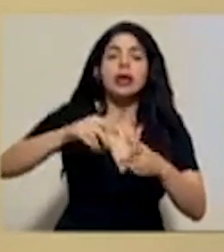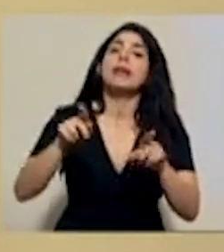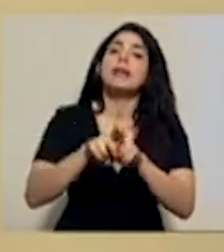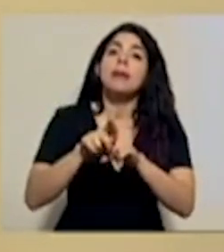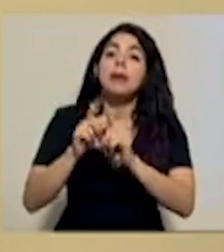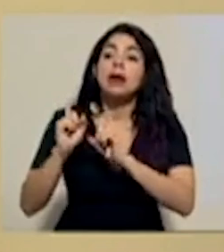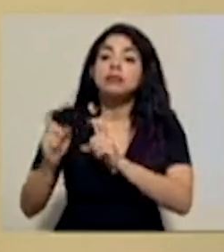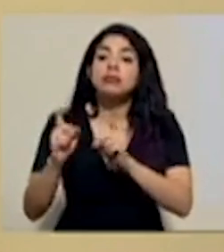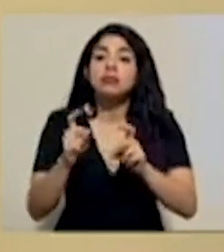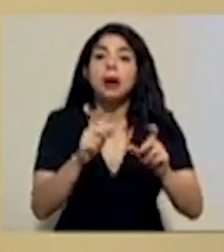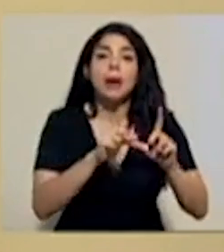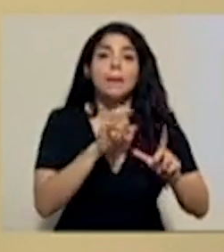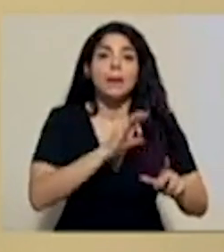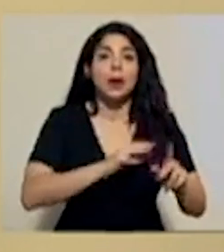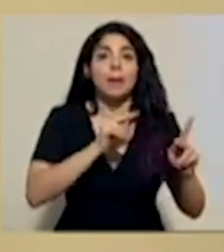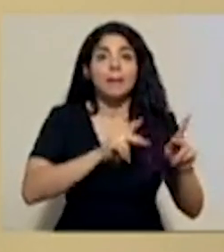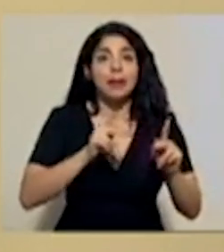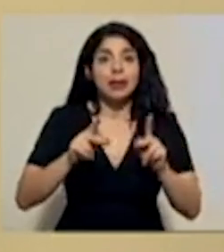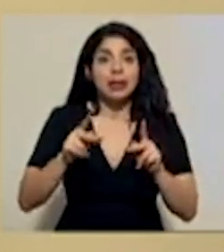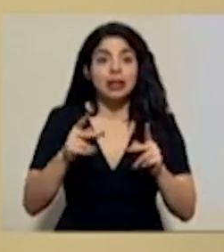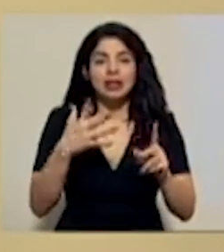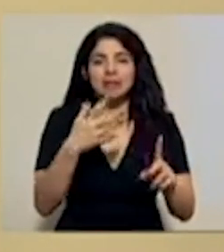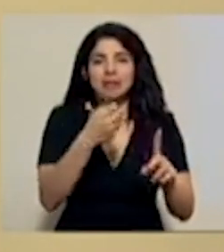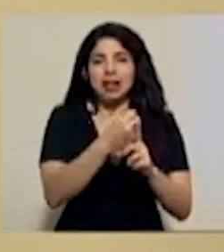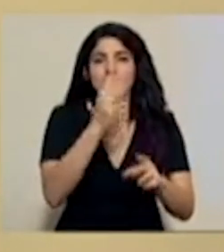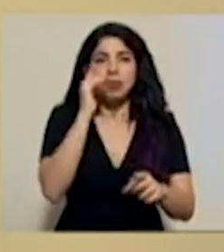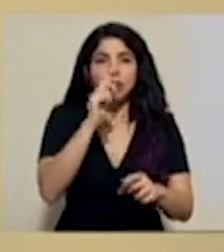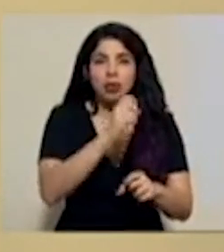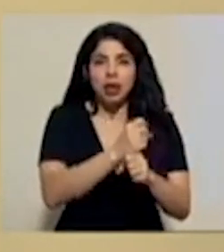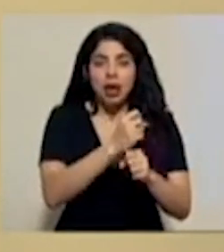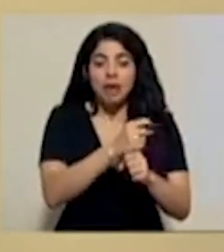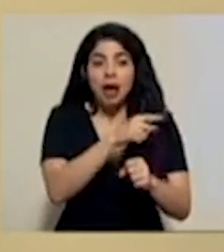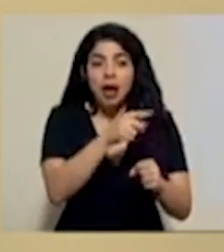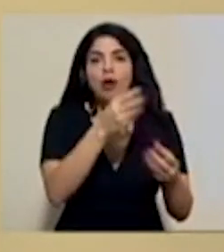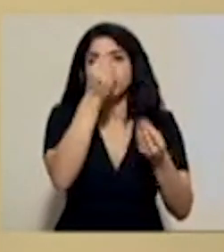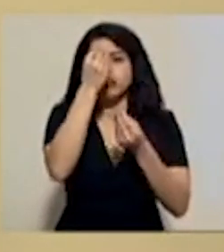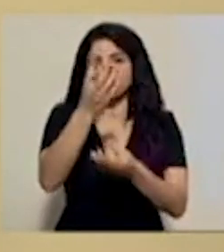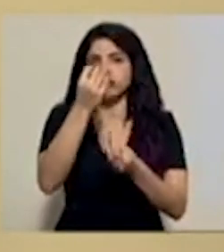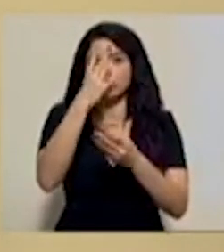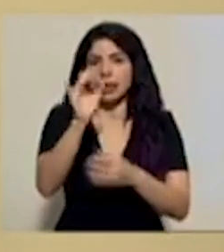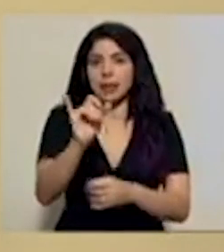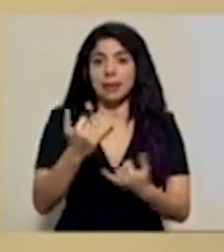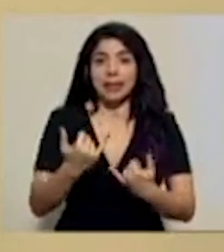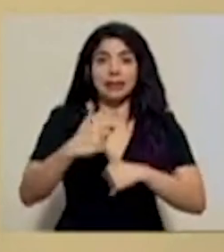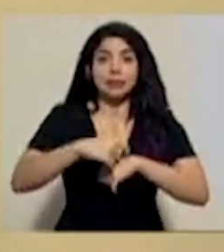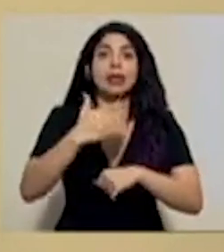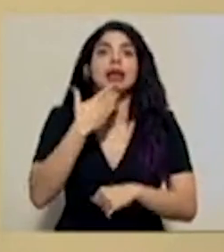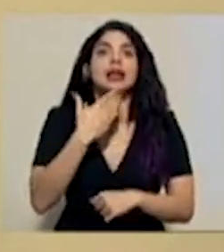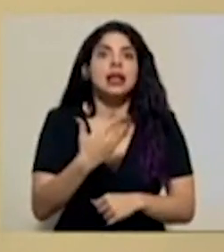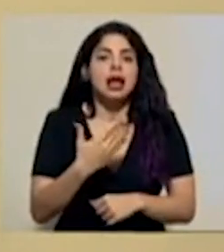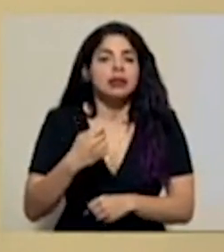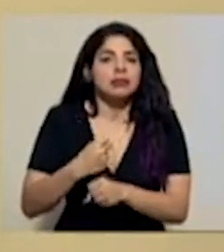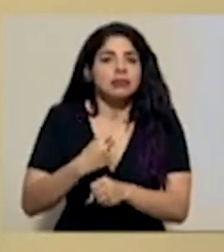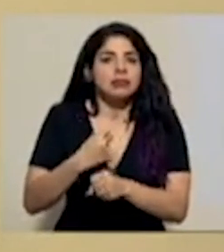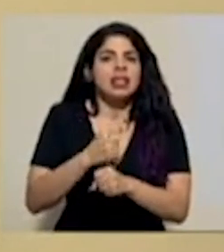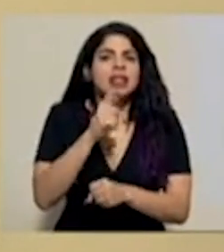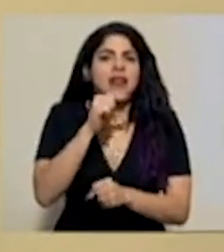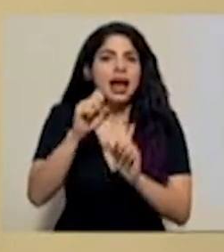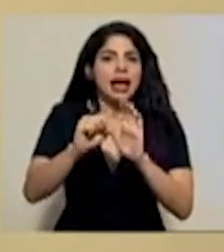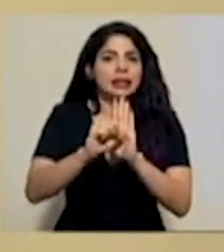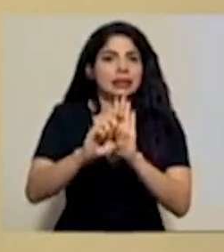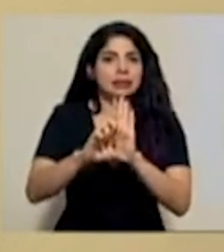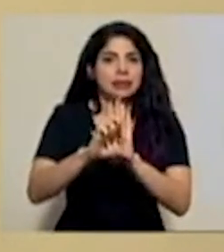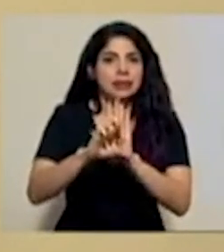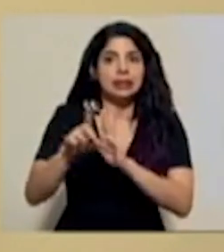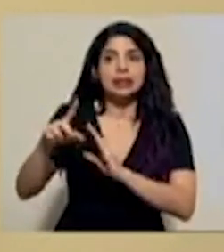otorgamientos de los bonos a las personas que han sido afectadas laboralmente. En este momento, gracias a la labor de la Asamblea Legislativa